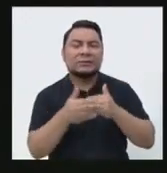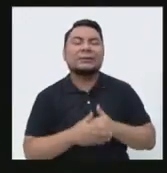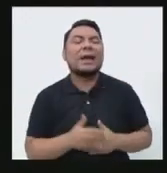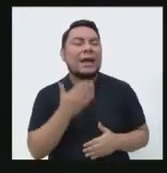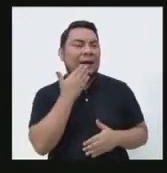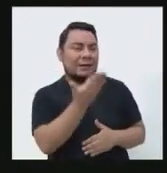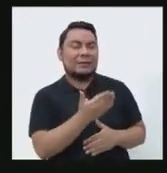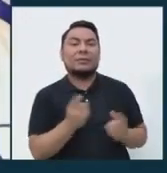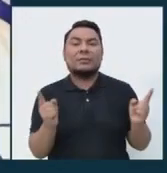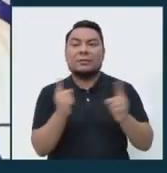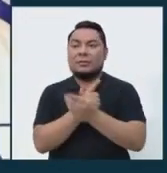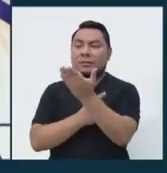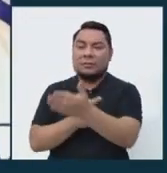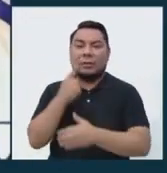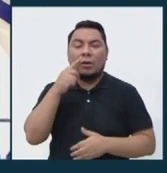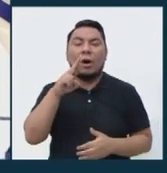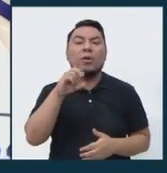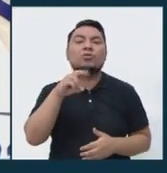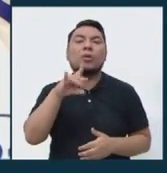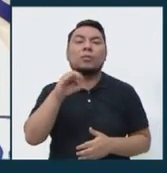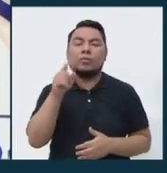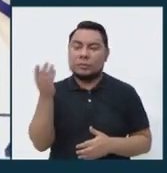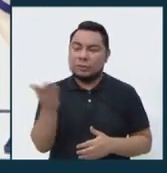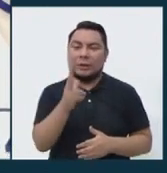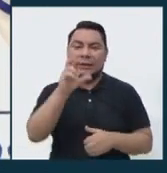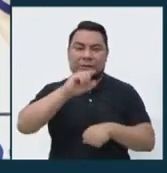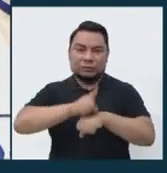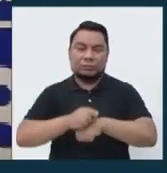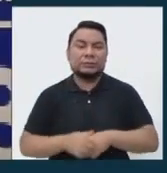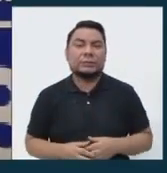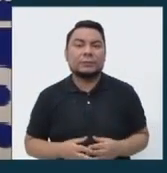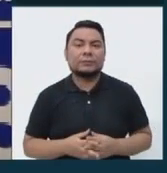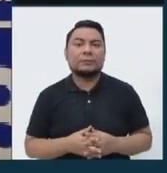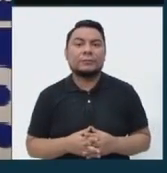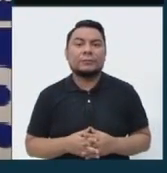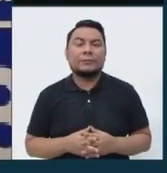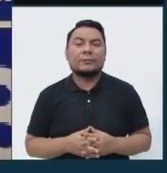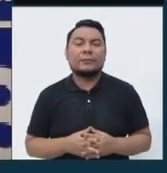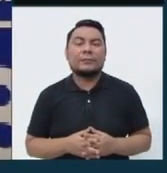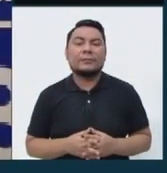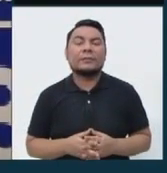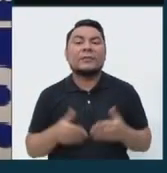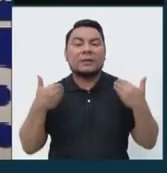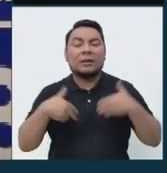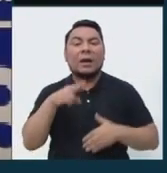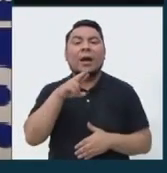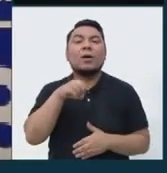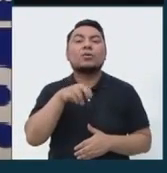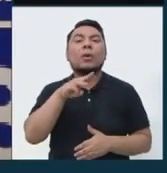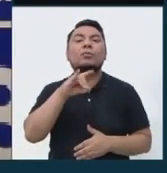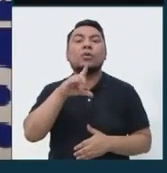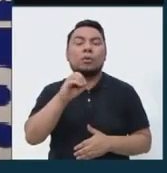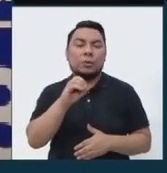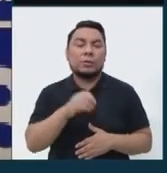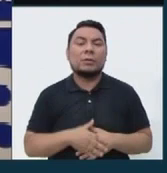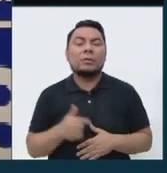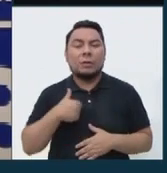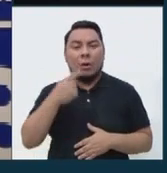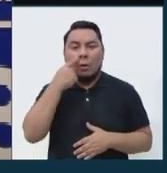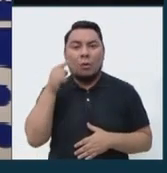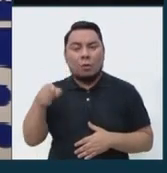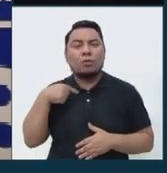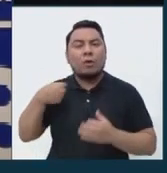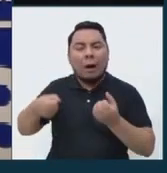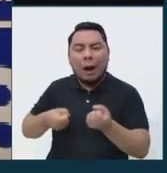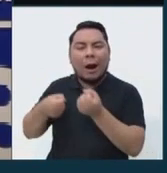gracias a candidatos. El turno del candidato Rómulo Mucho Mamani. Adelante. Soy Rómulo Mucho, hombre venido del